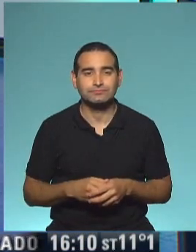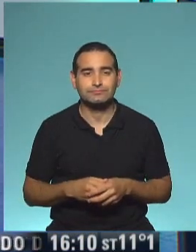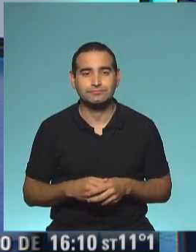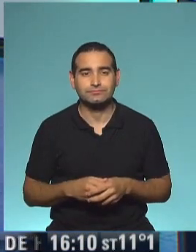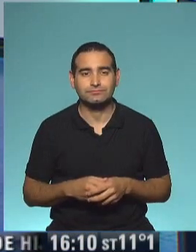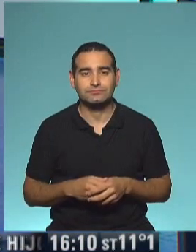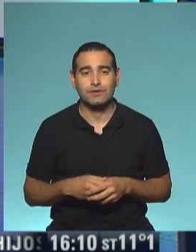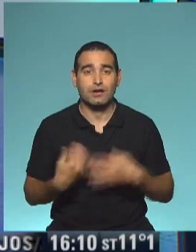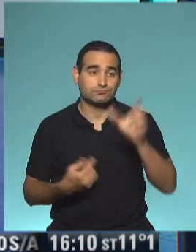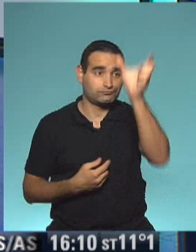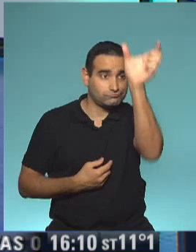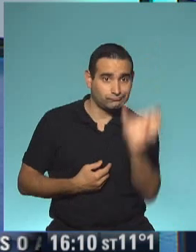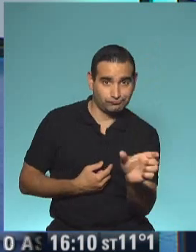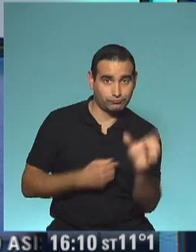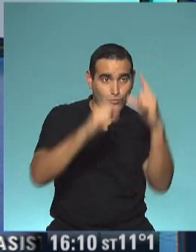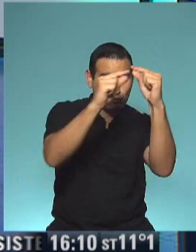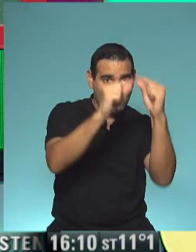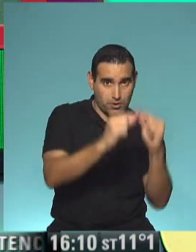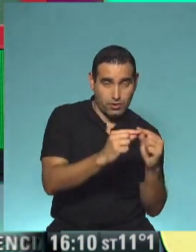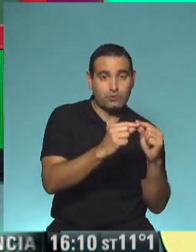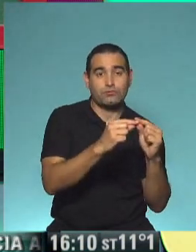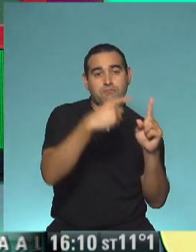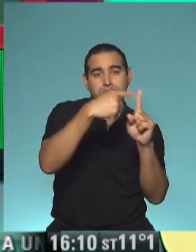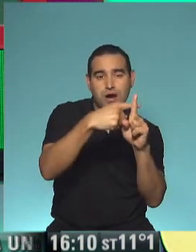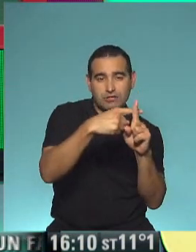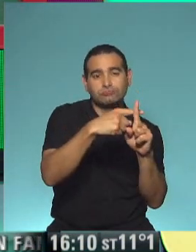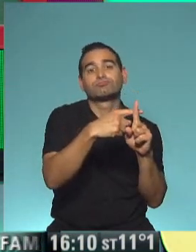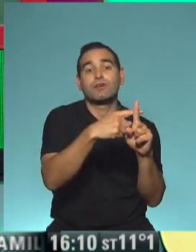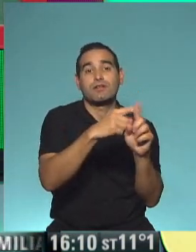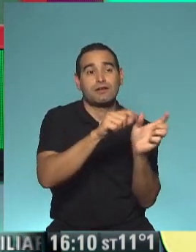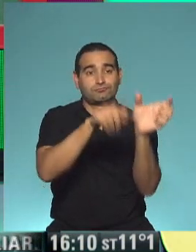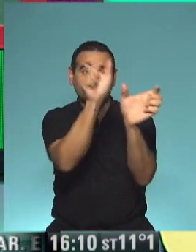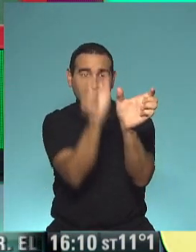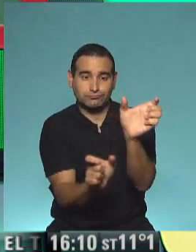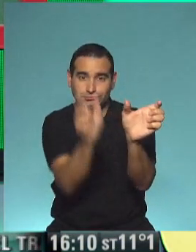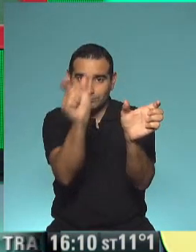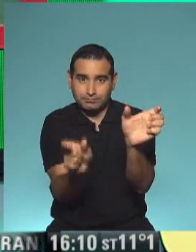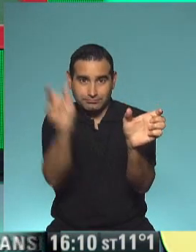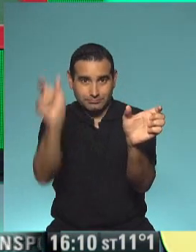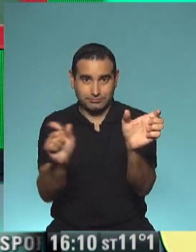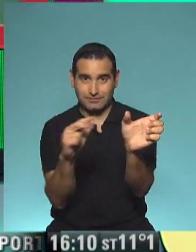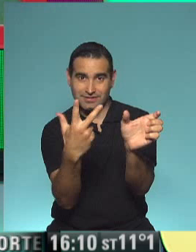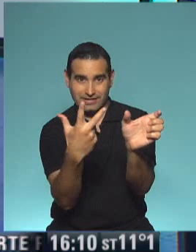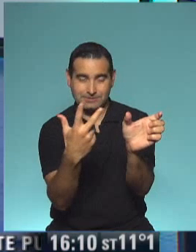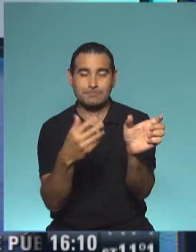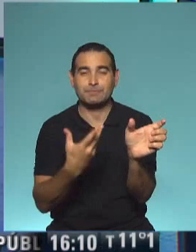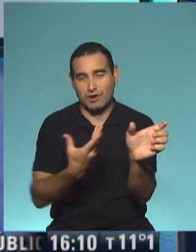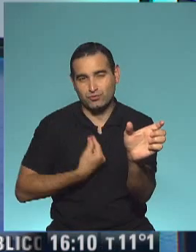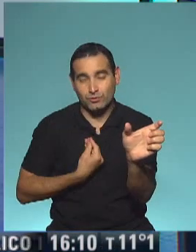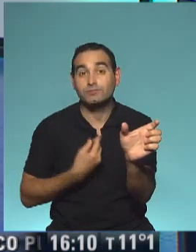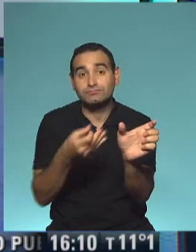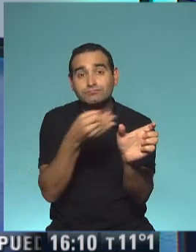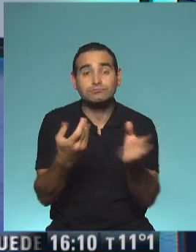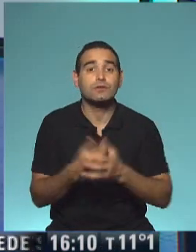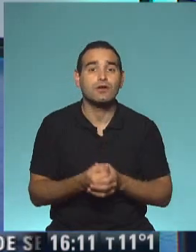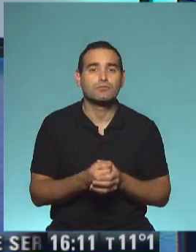Que tenemos los cálculos en la primer columna y varias respuestas que colectar en las otras columnas también, Como siempre, los